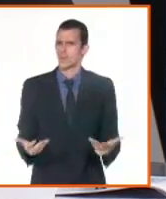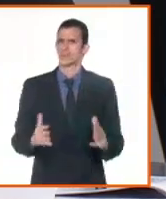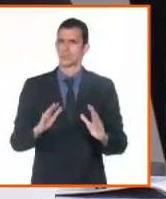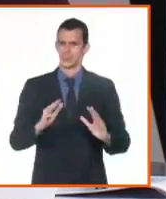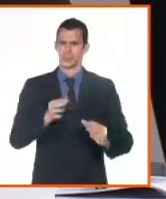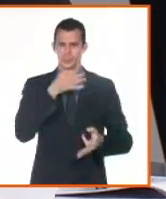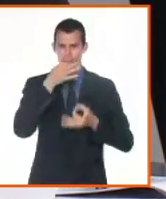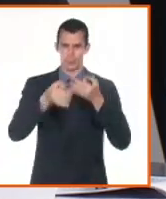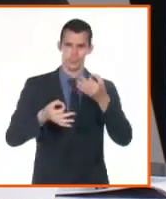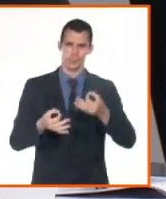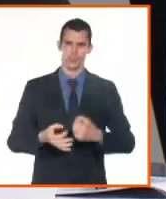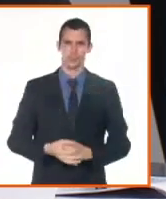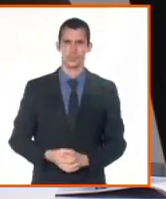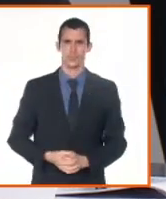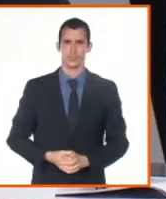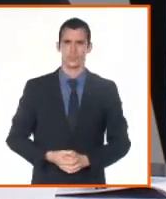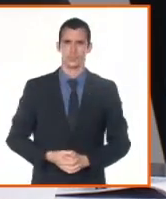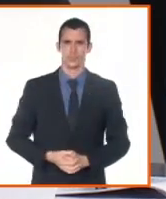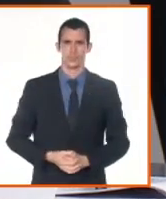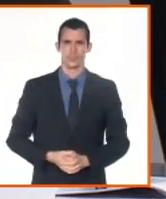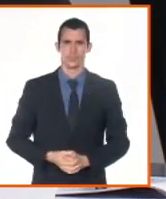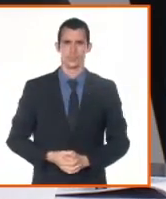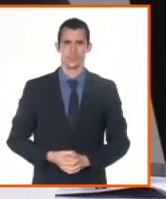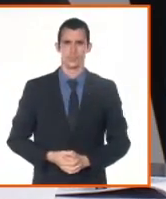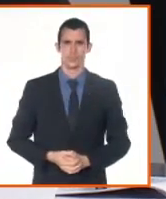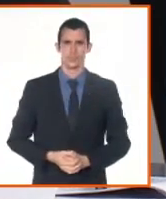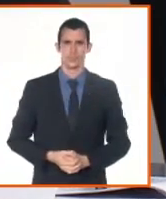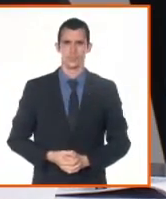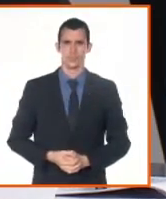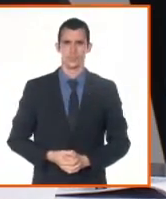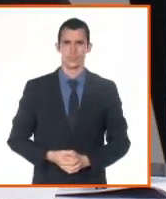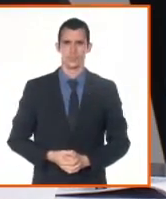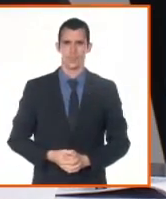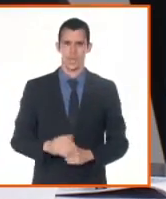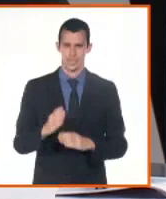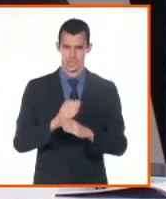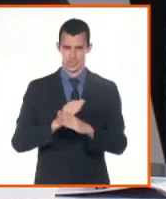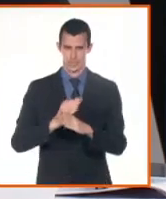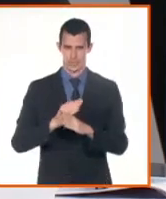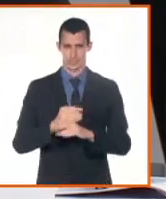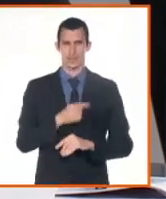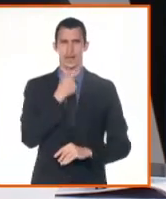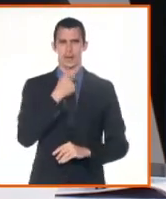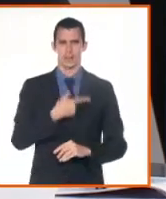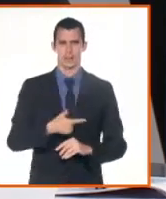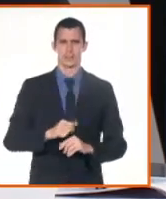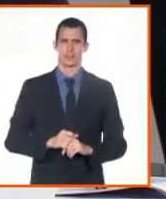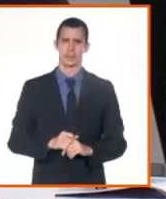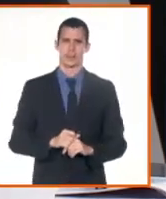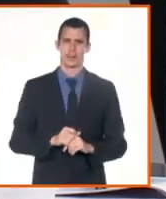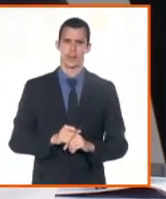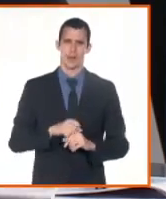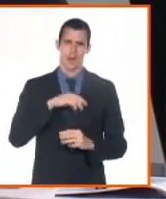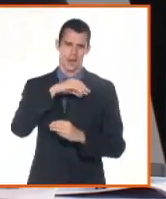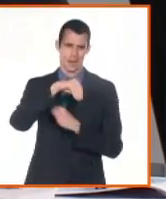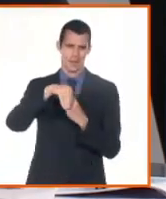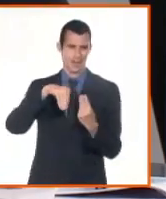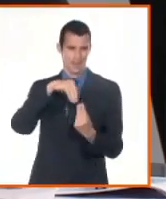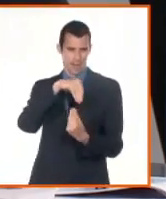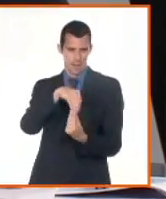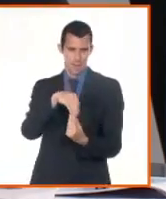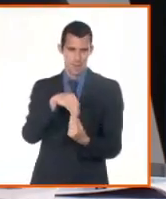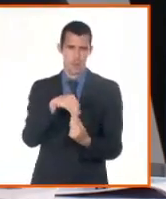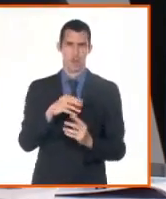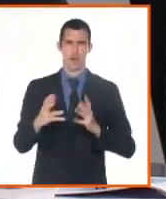su vez integrarlo a ese sistema de transformación digital, porque aquí se gestiona desde